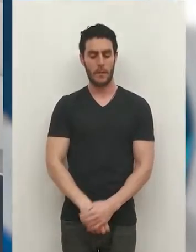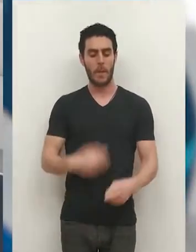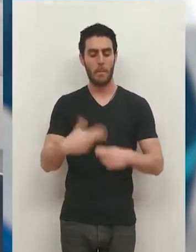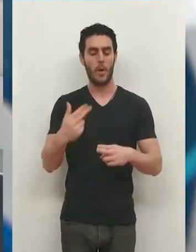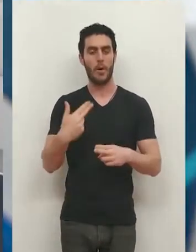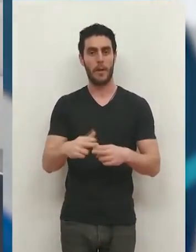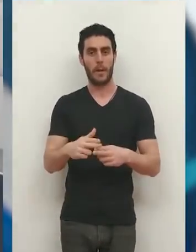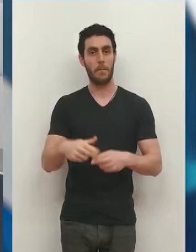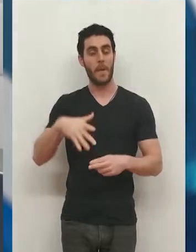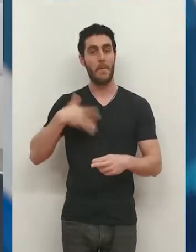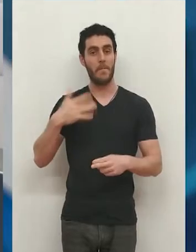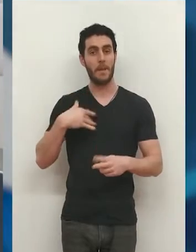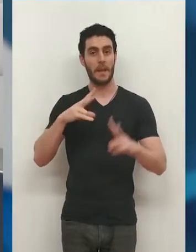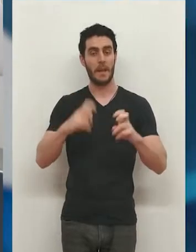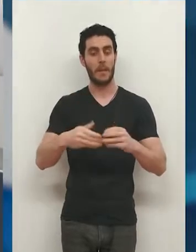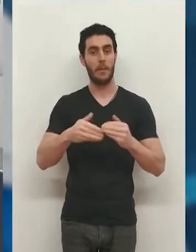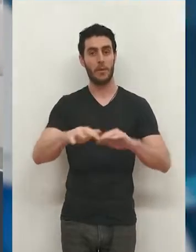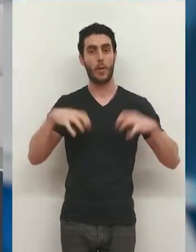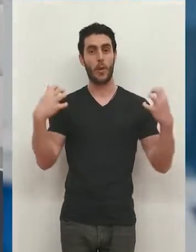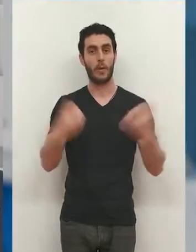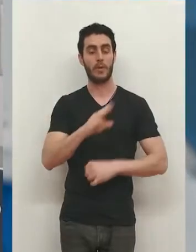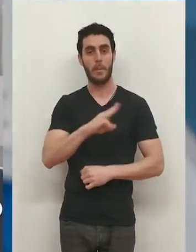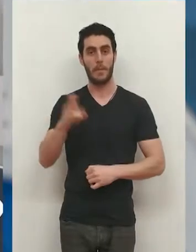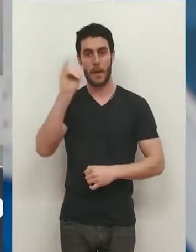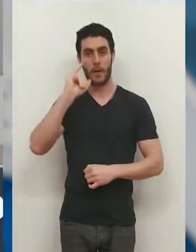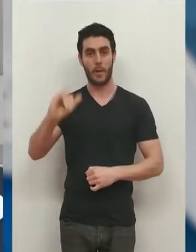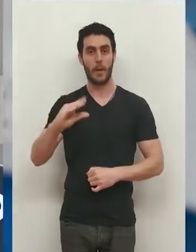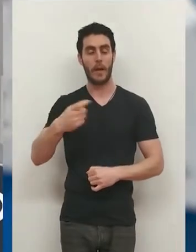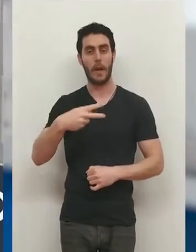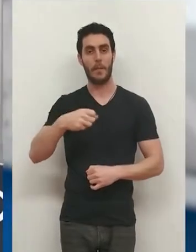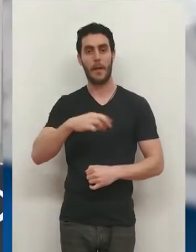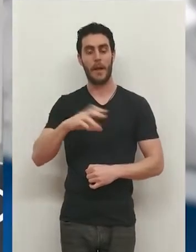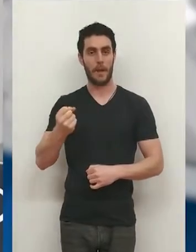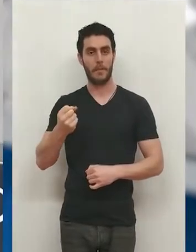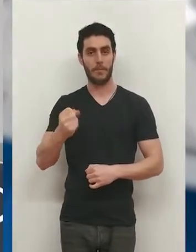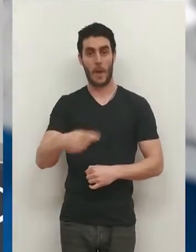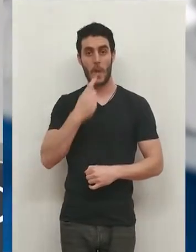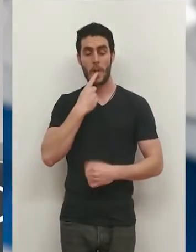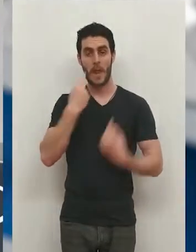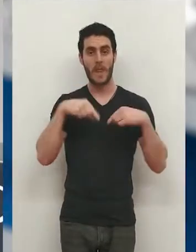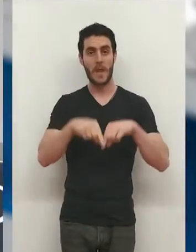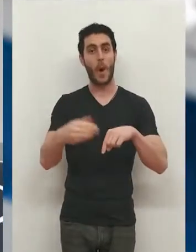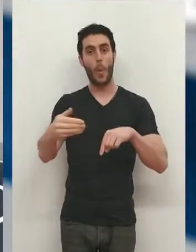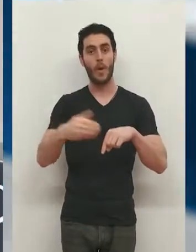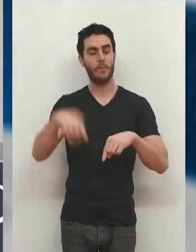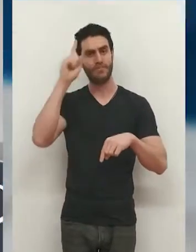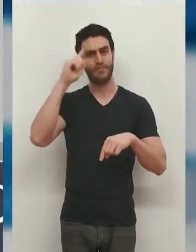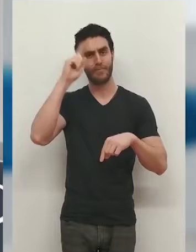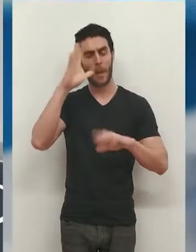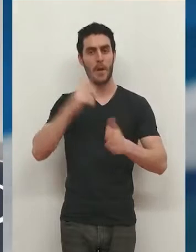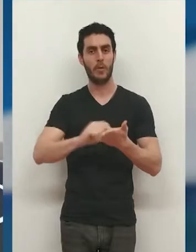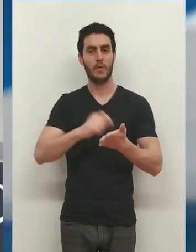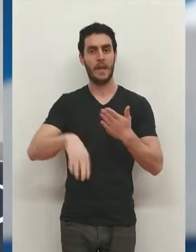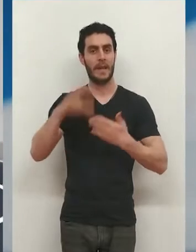Y en política sigue sin haber fecha sobre el próximo congreso de los populares riojanos. Cuca Gamarra no desveló cuándo será la cita, pero la nueva